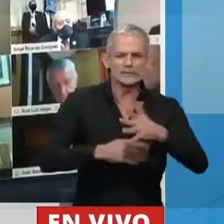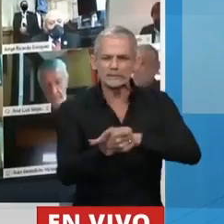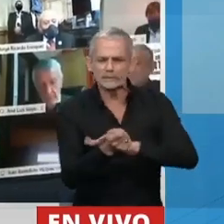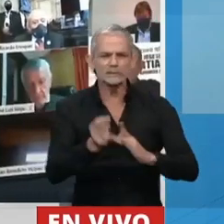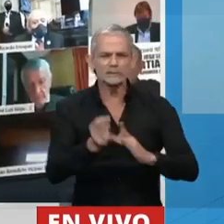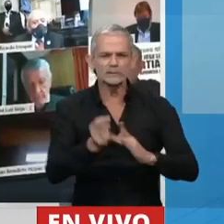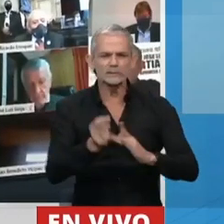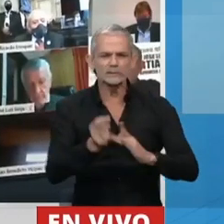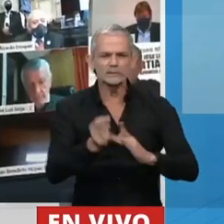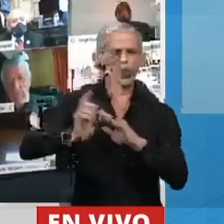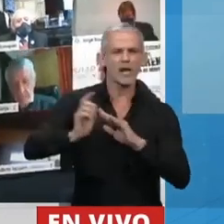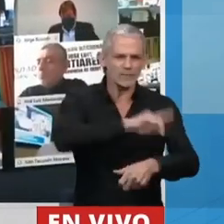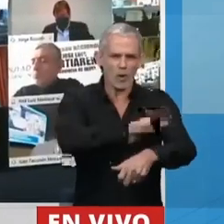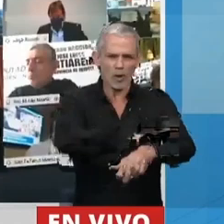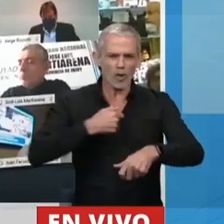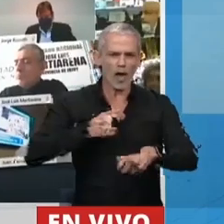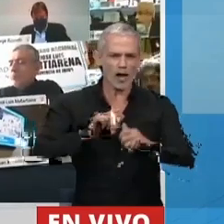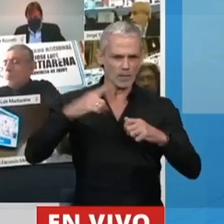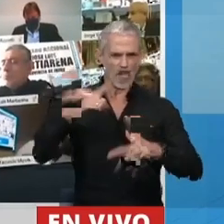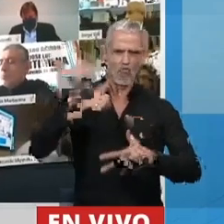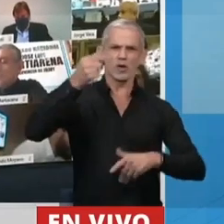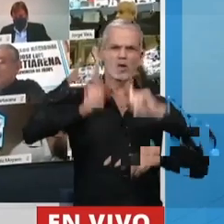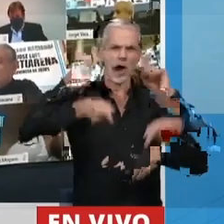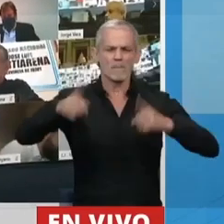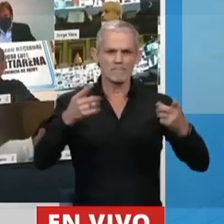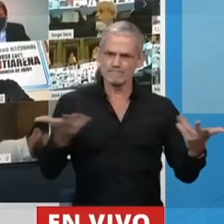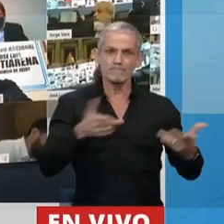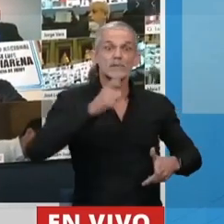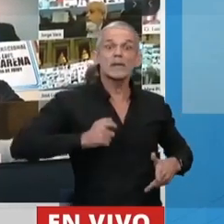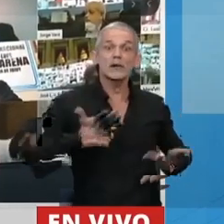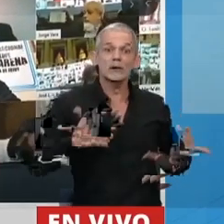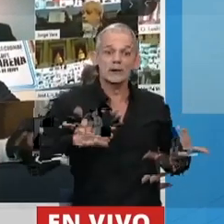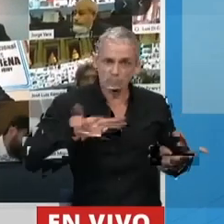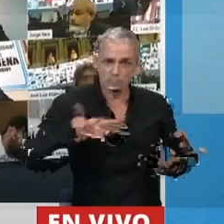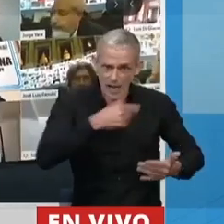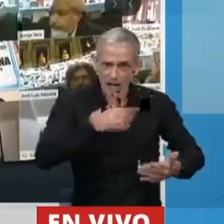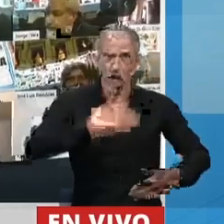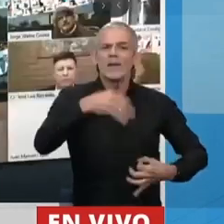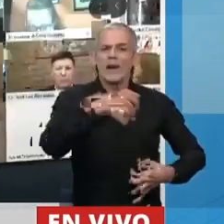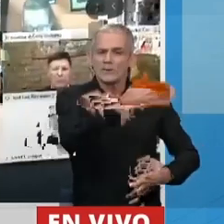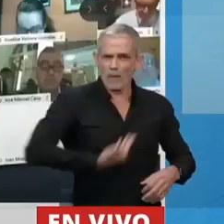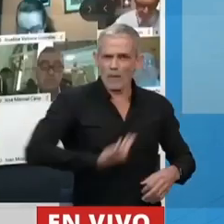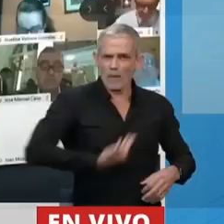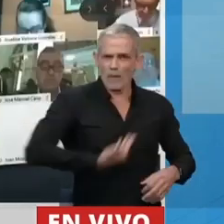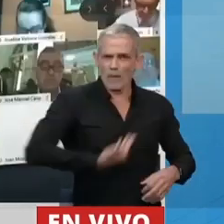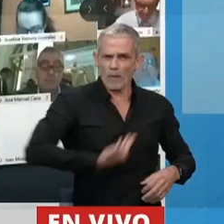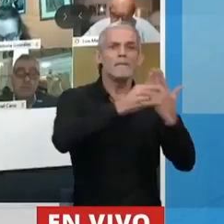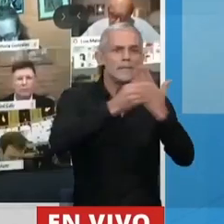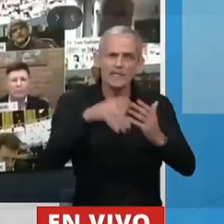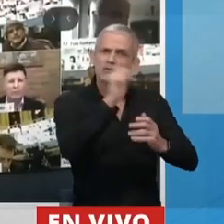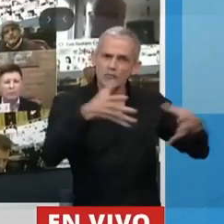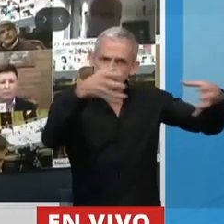abusos de autoridad que no han respondido. Tiene que responder, su obligación, señor Presidente, suya y de sus ministros.